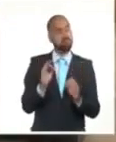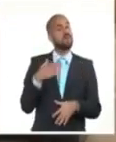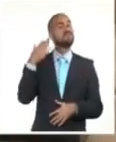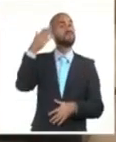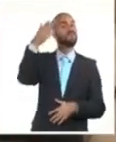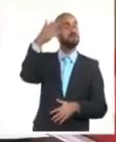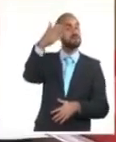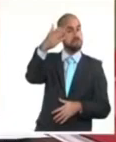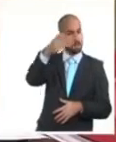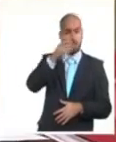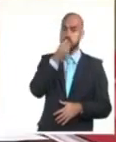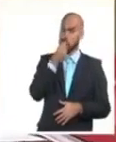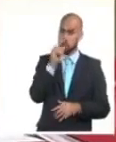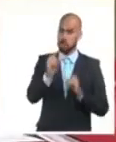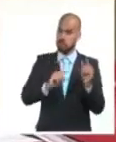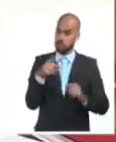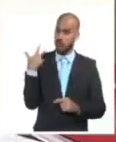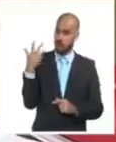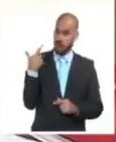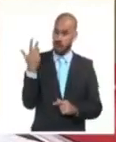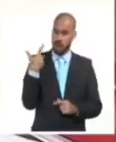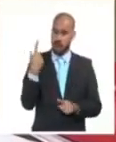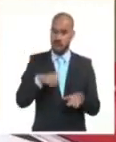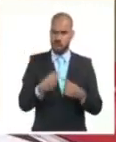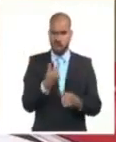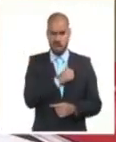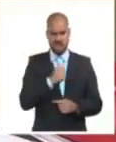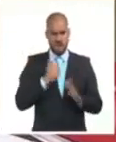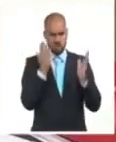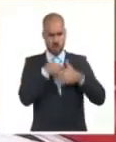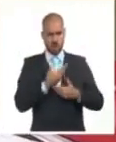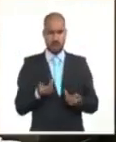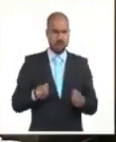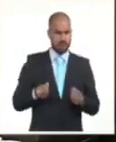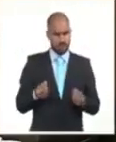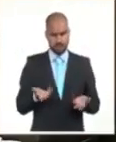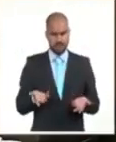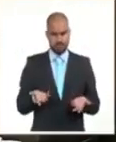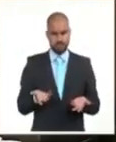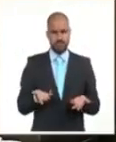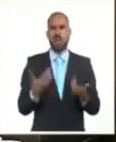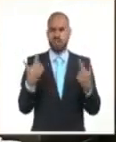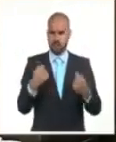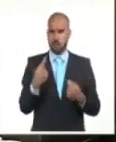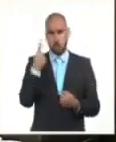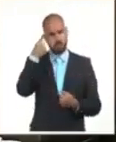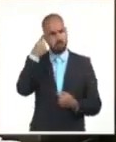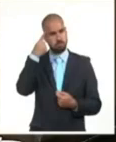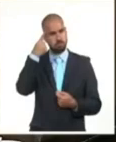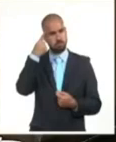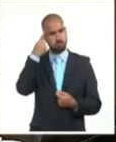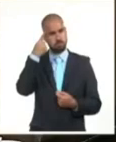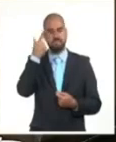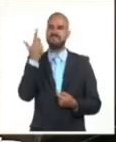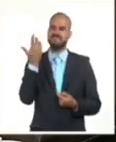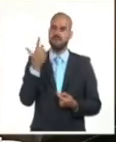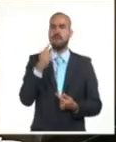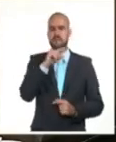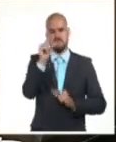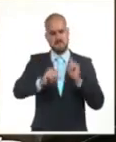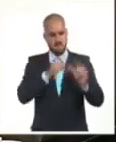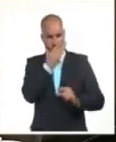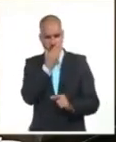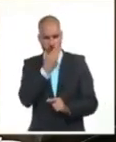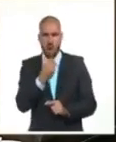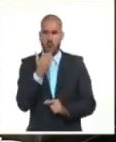mañana que su privacidad no está segura. Tenemos que preguntarnos, ¿Cómo perciben los jóvenes su vida